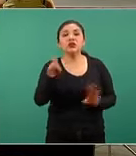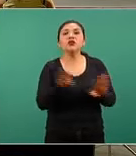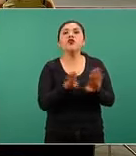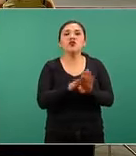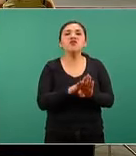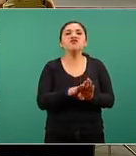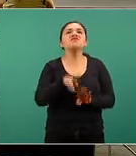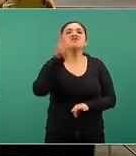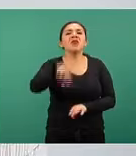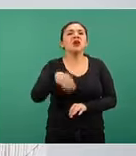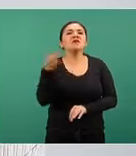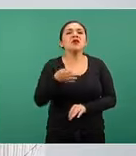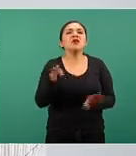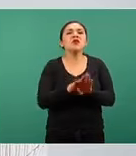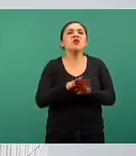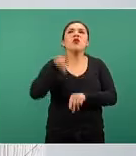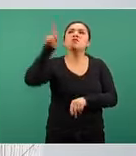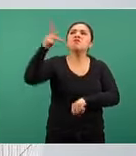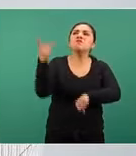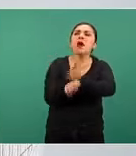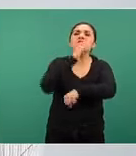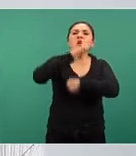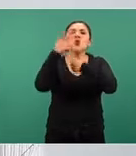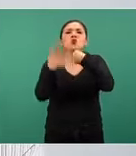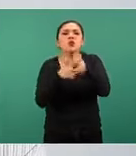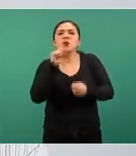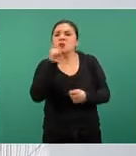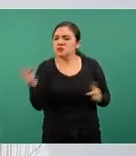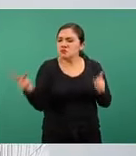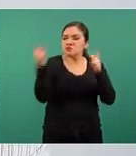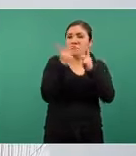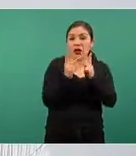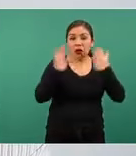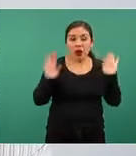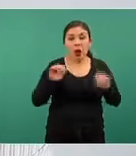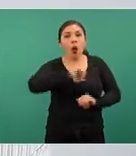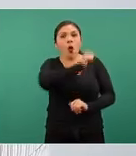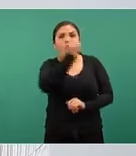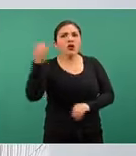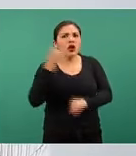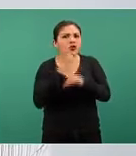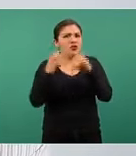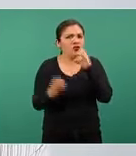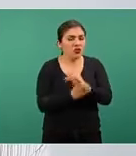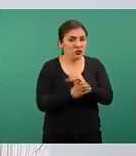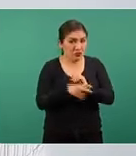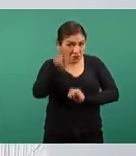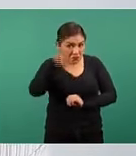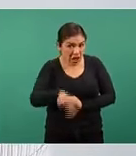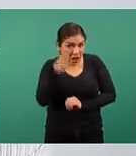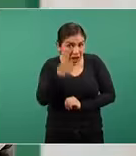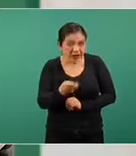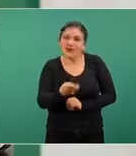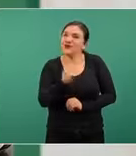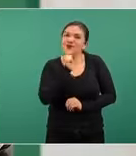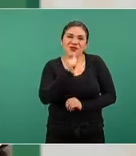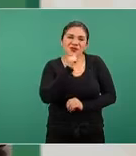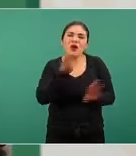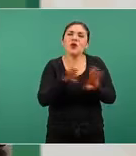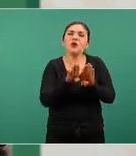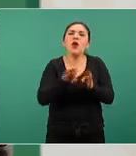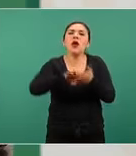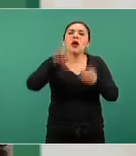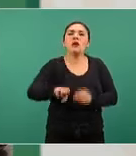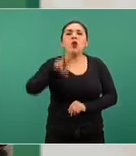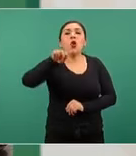evidenciados en Europa a través de este estudio hay otros elementos que no necesariamente lo son por ejemplo los 86